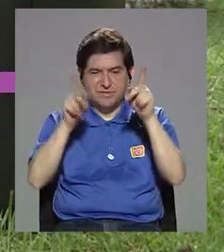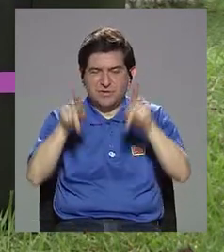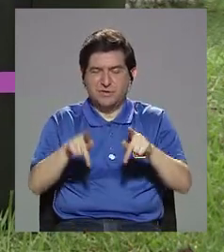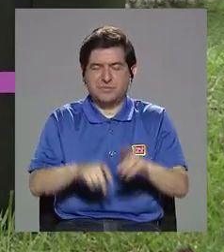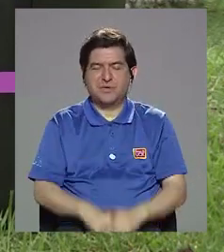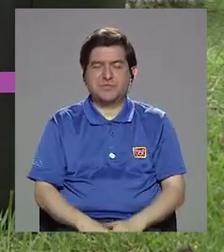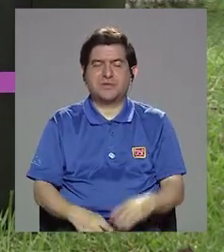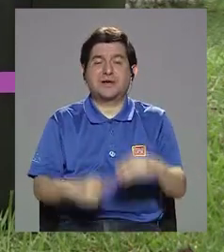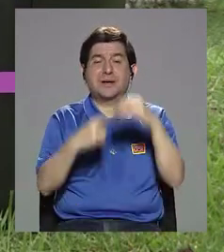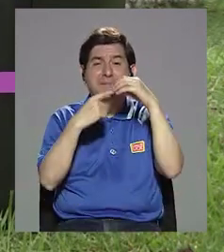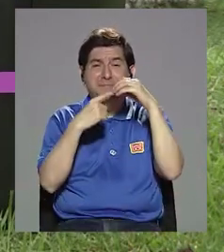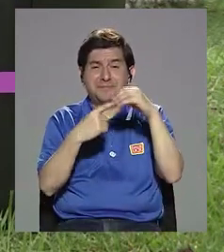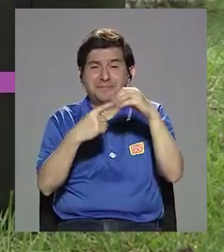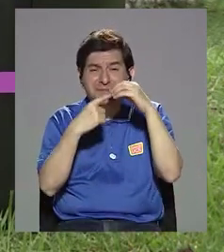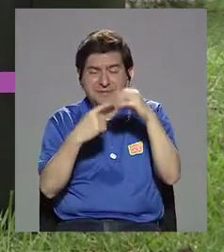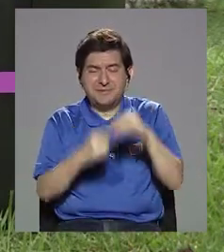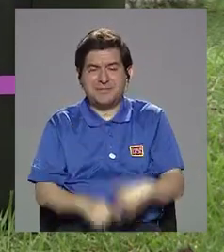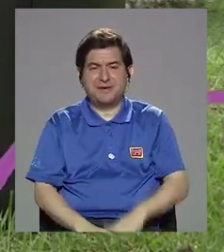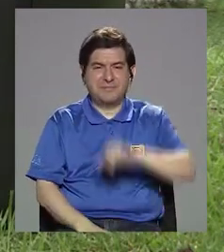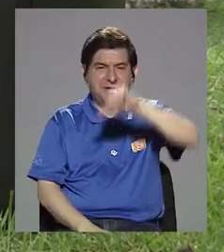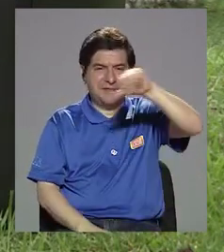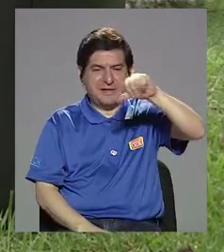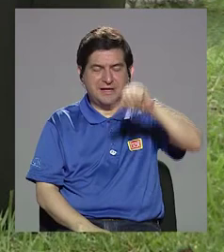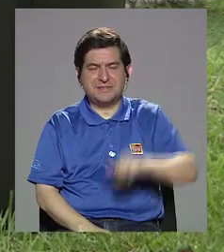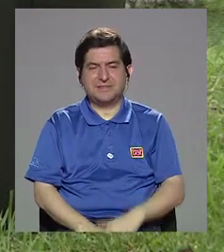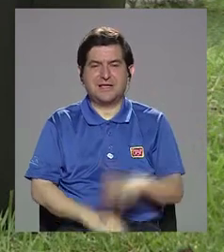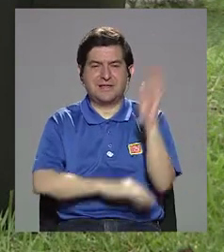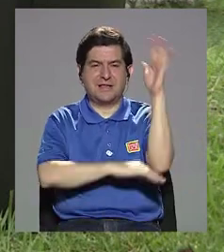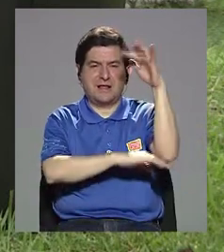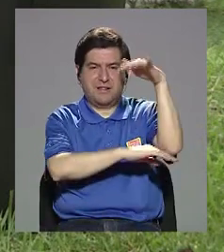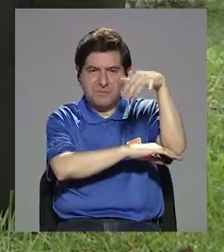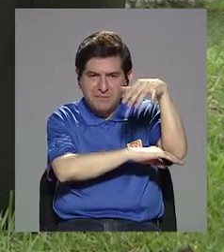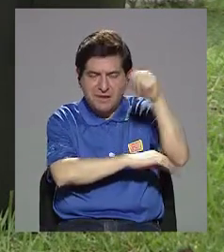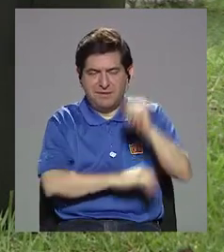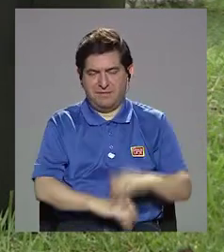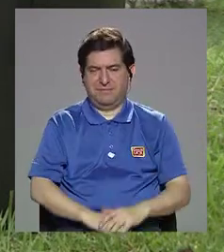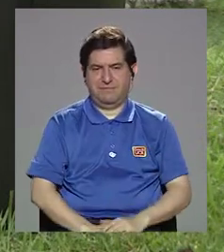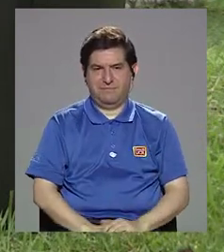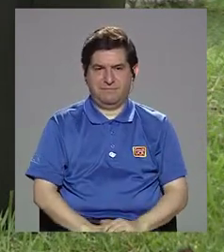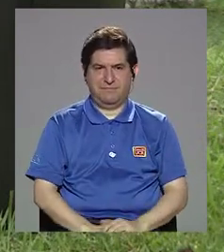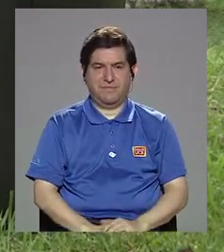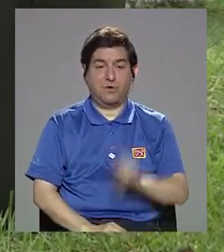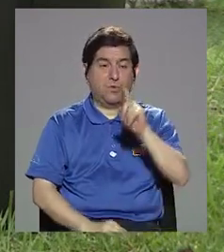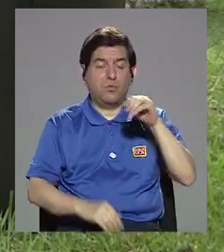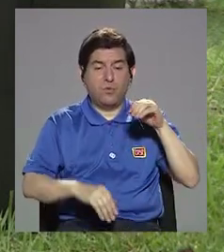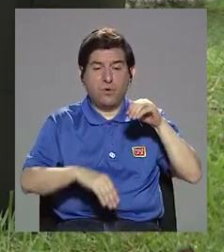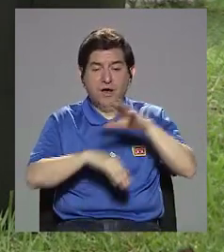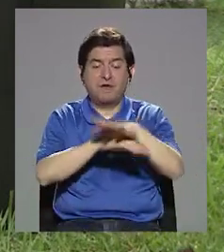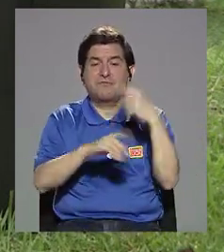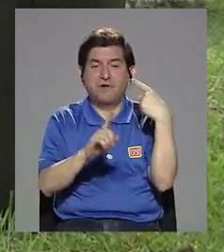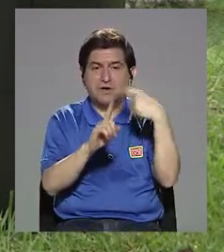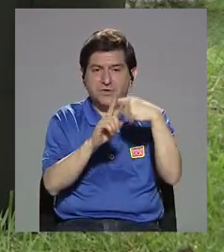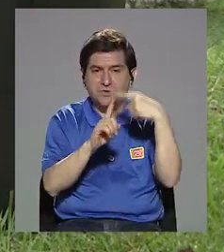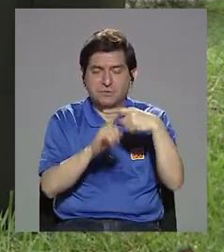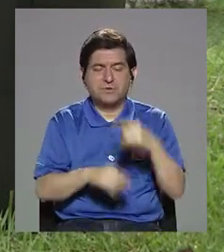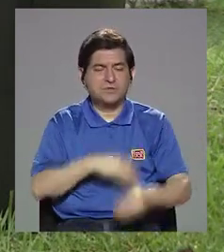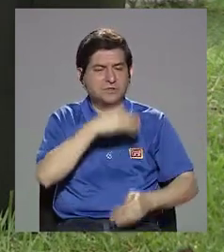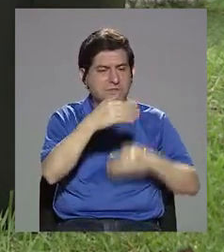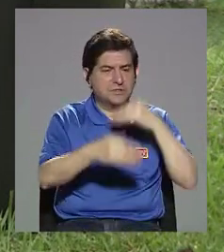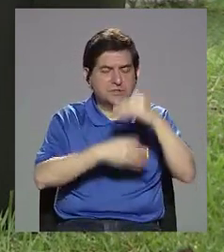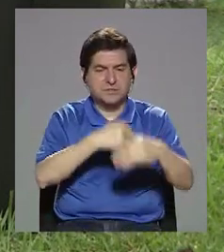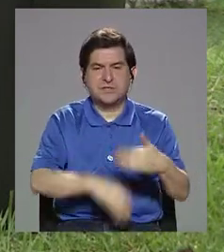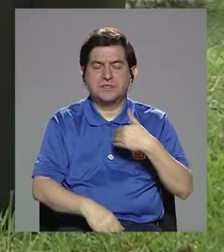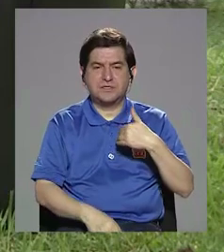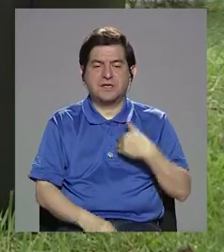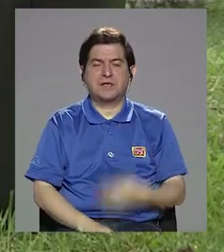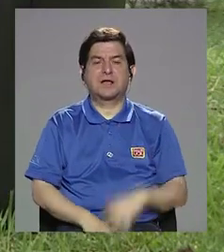consume principalmente aceite de palma, que uno de los efectos positivos a través del tiempo es que ha